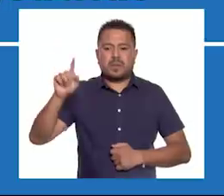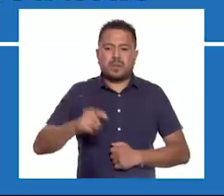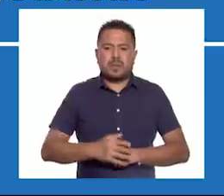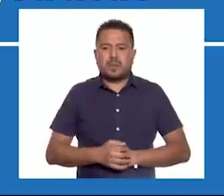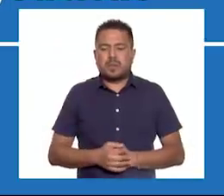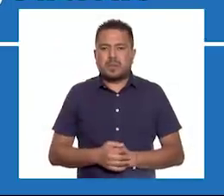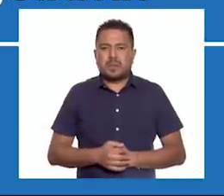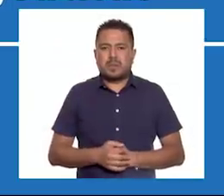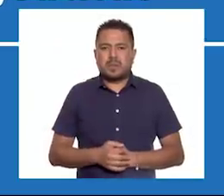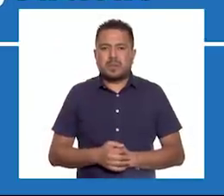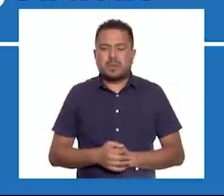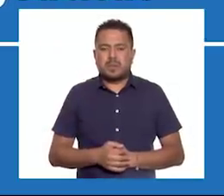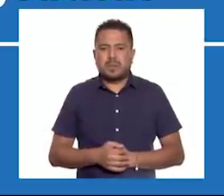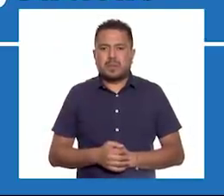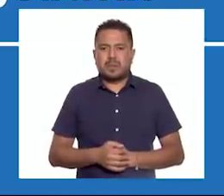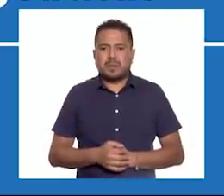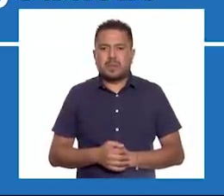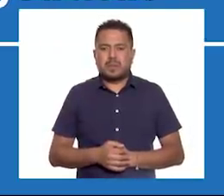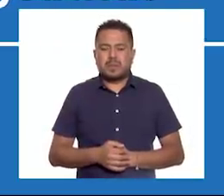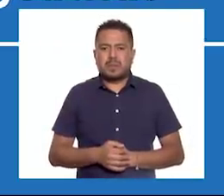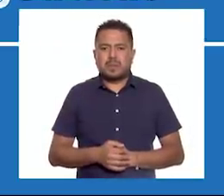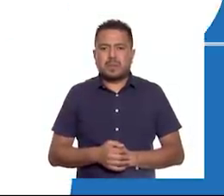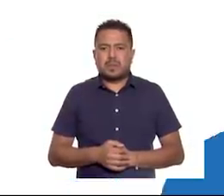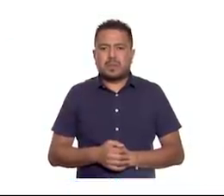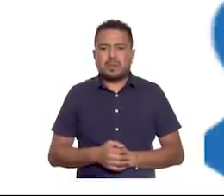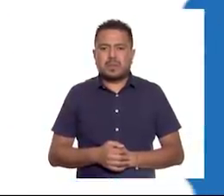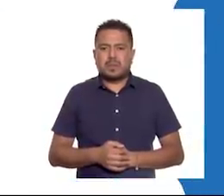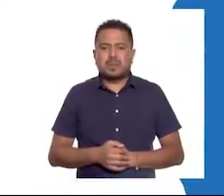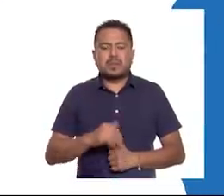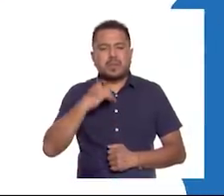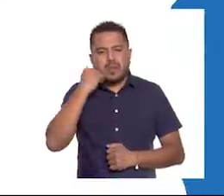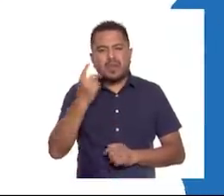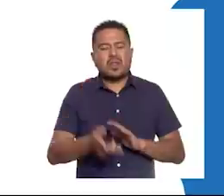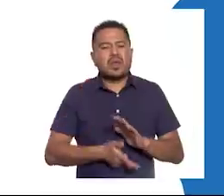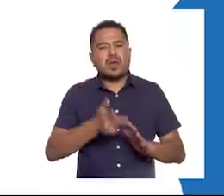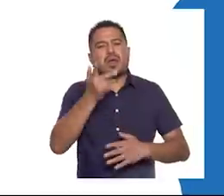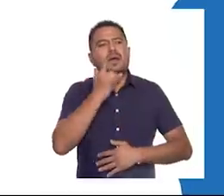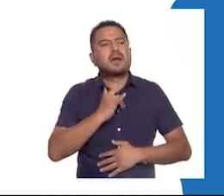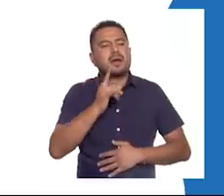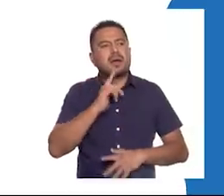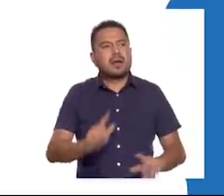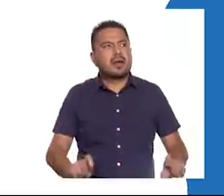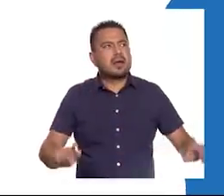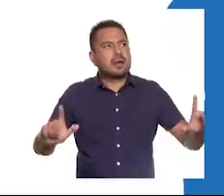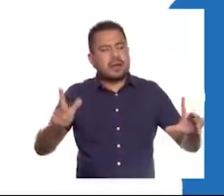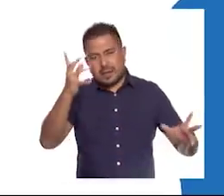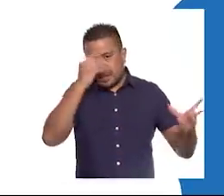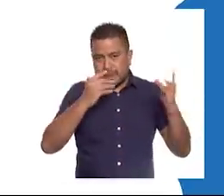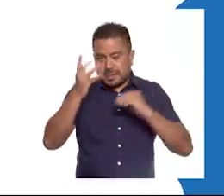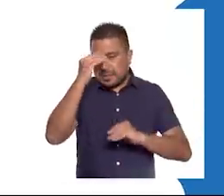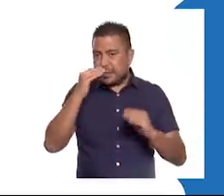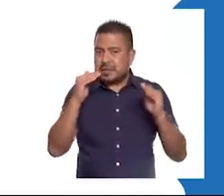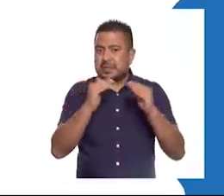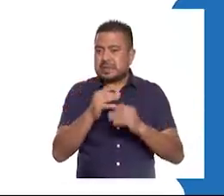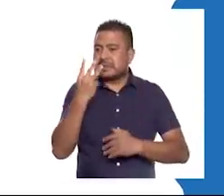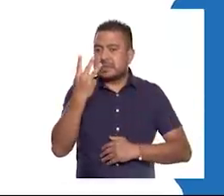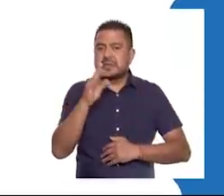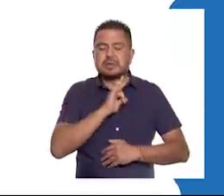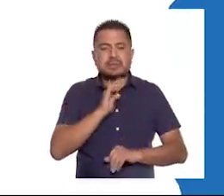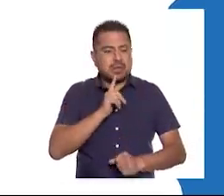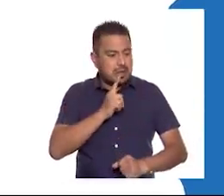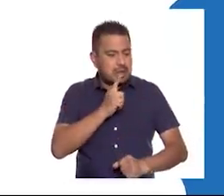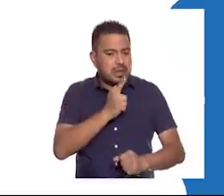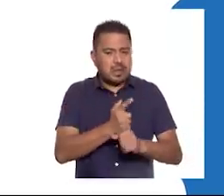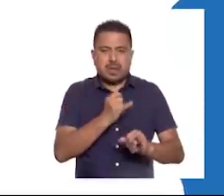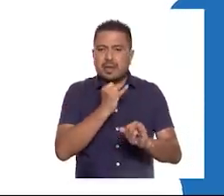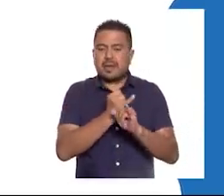.cep.gov.mx. Si quieres volver a ver los programas de Aprende en Casa 3, los puedes encontrar